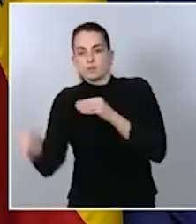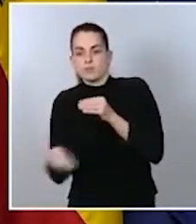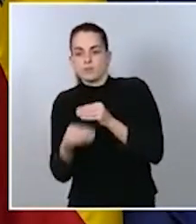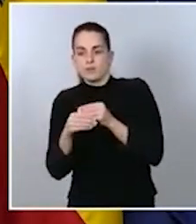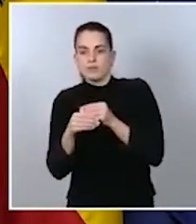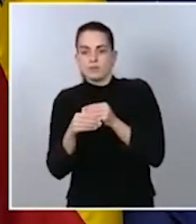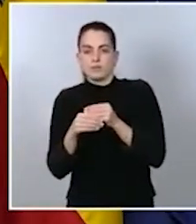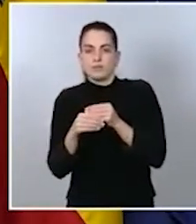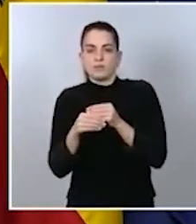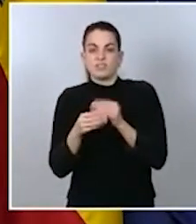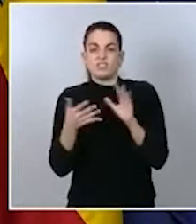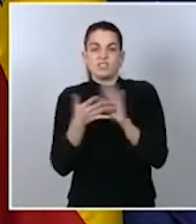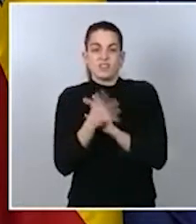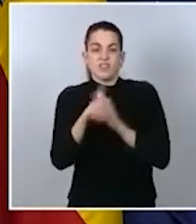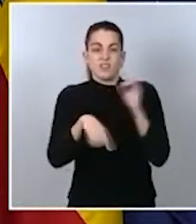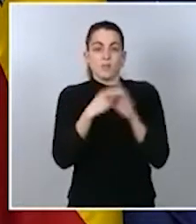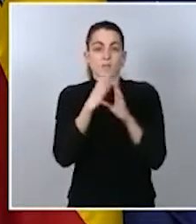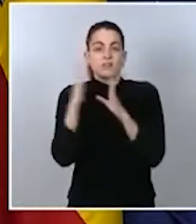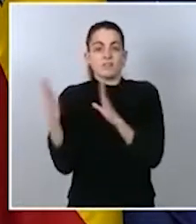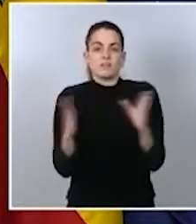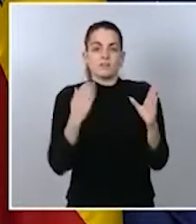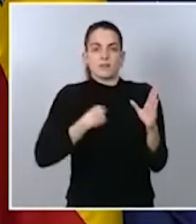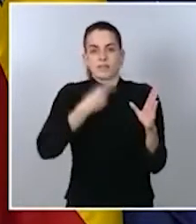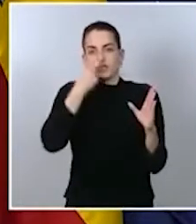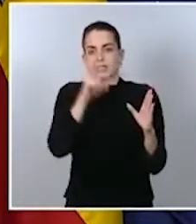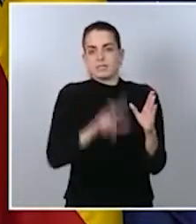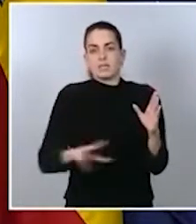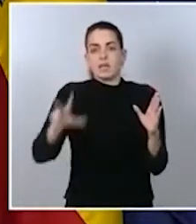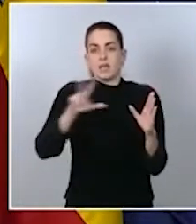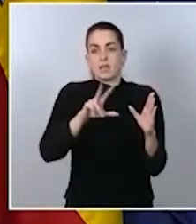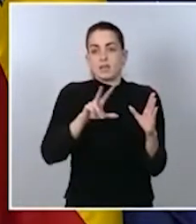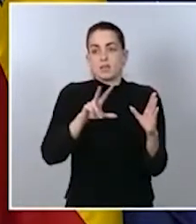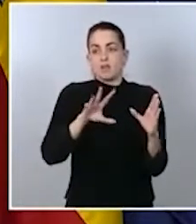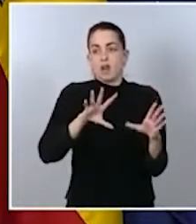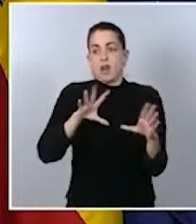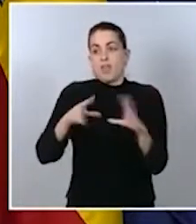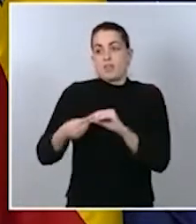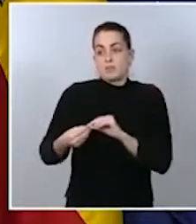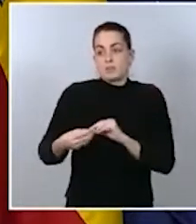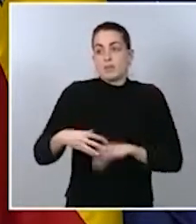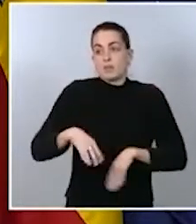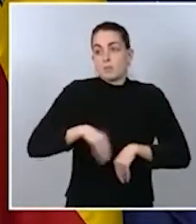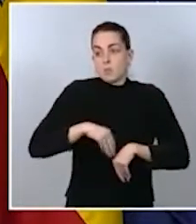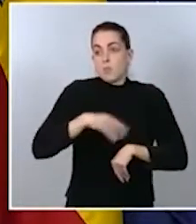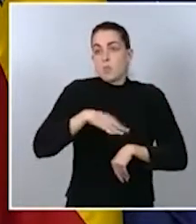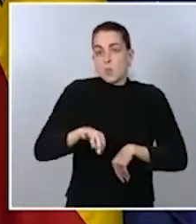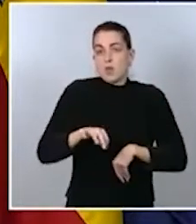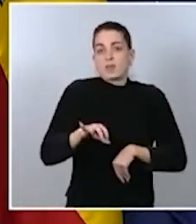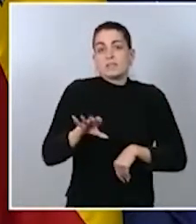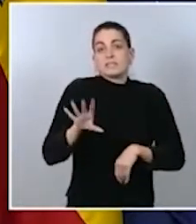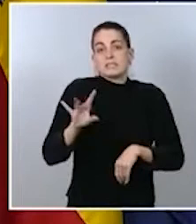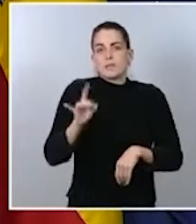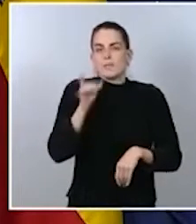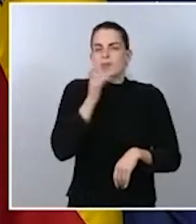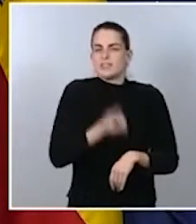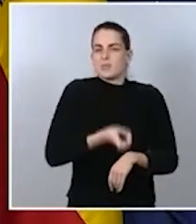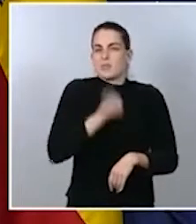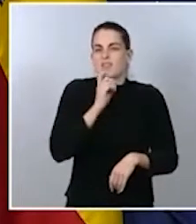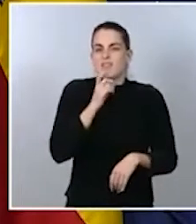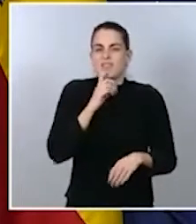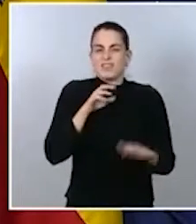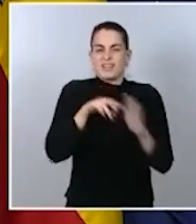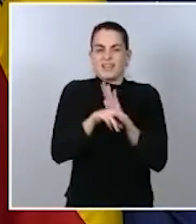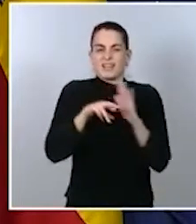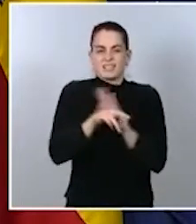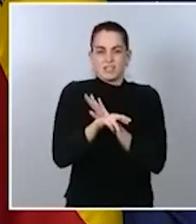una fase de interés nacional que, vuelvo a decir, son ya emergencias difícilmente o imposiblemente de gestionar, de